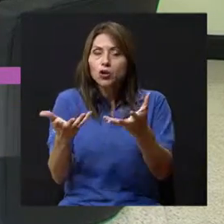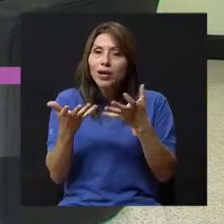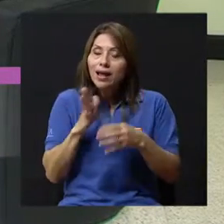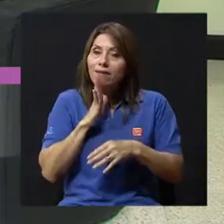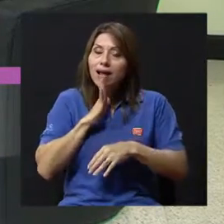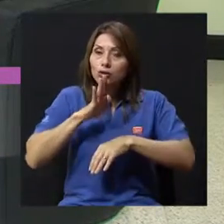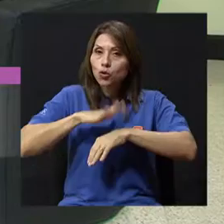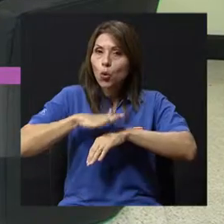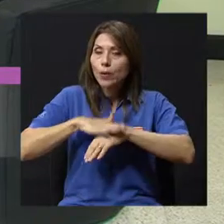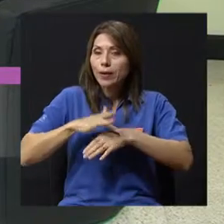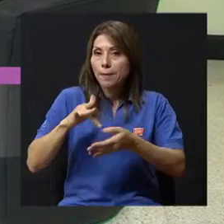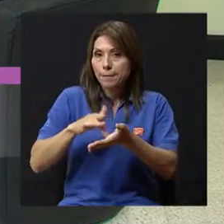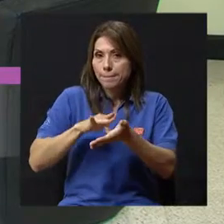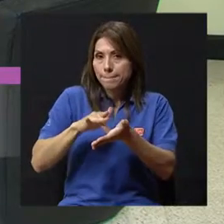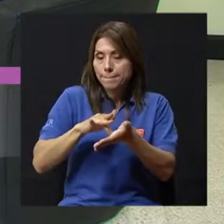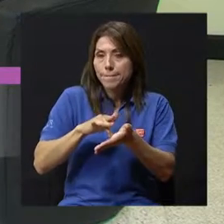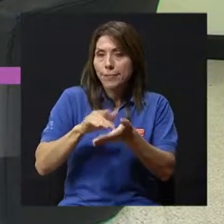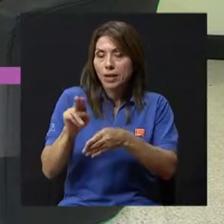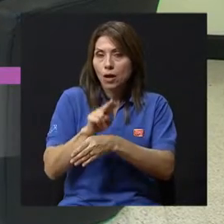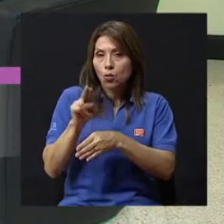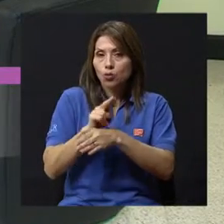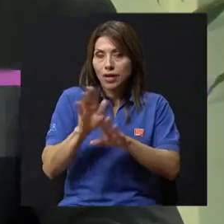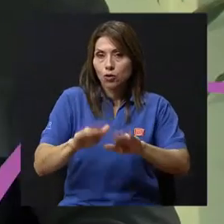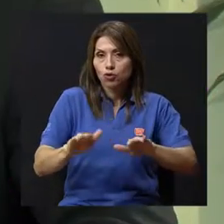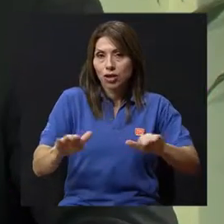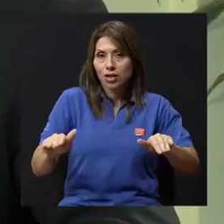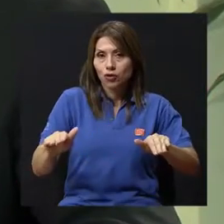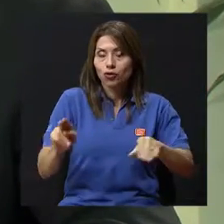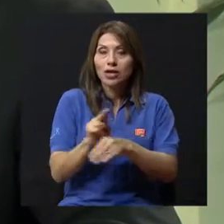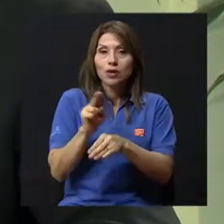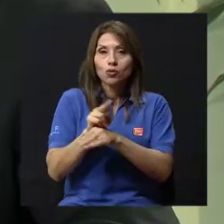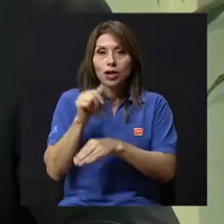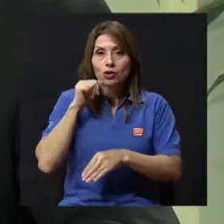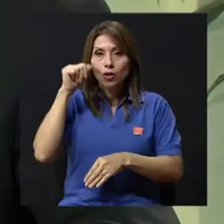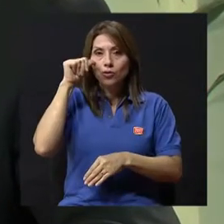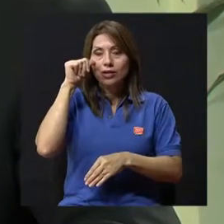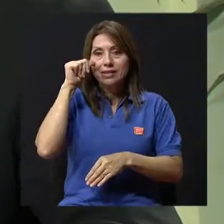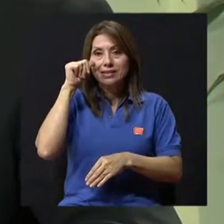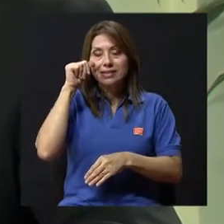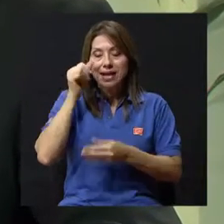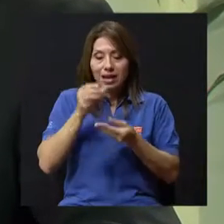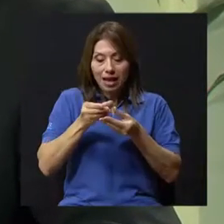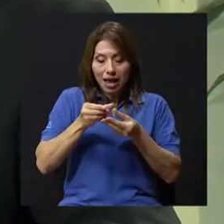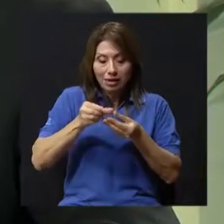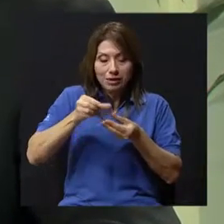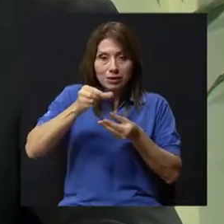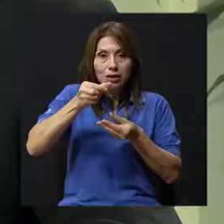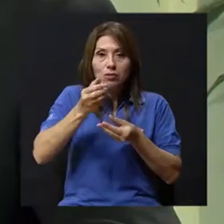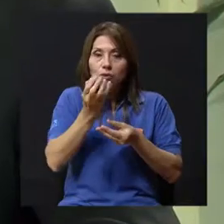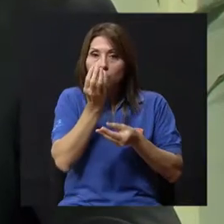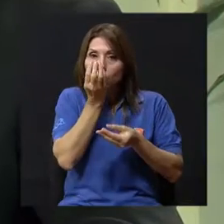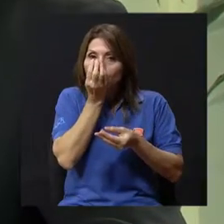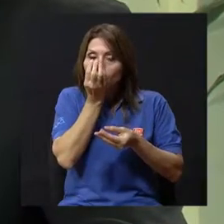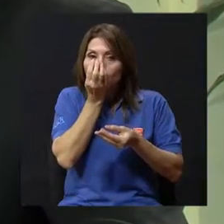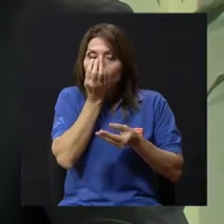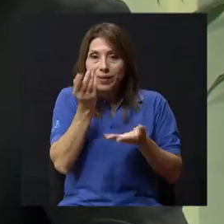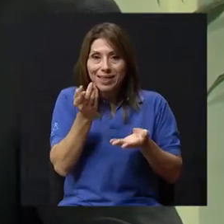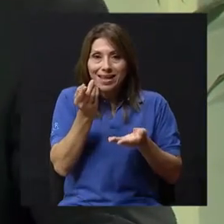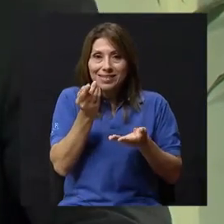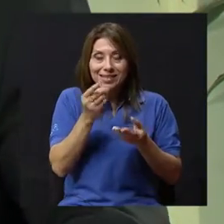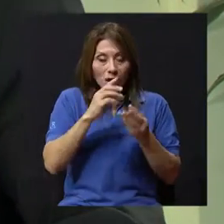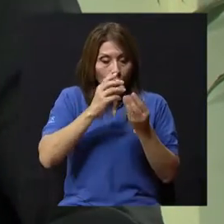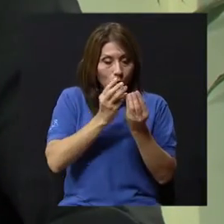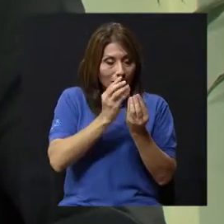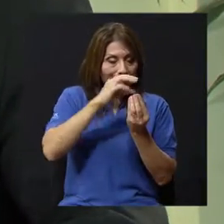del tratamiento que usualmente usan los niños y los adultos y las famosas bombitas, la que es de tapita